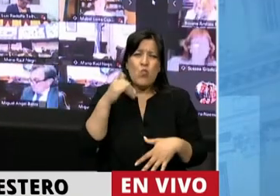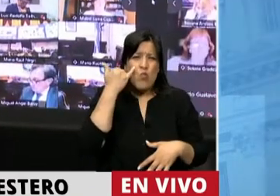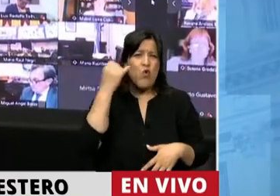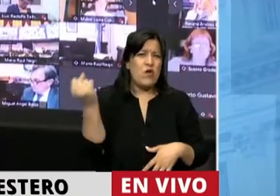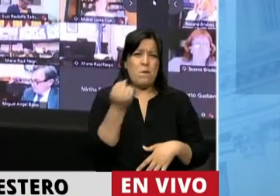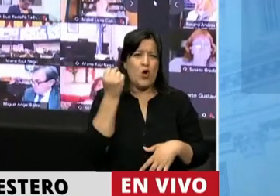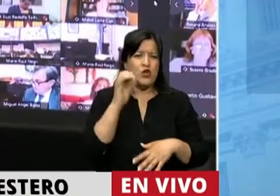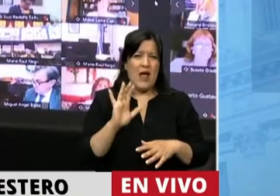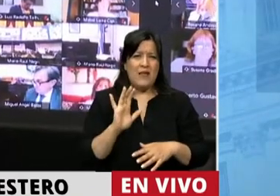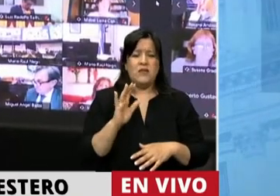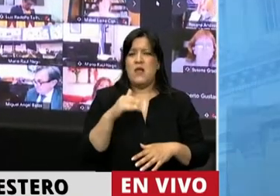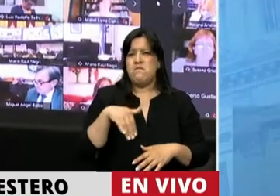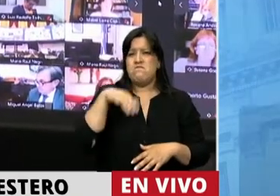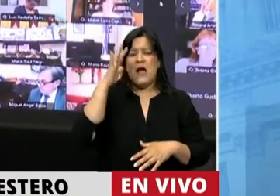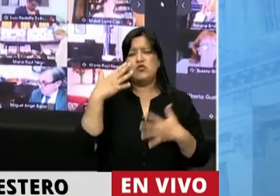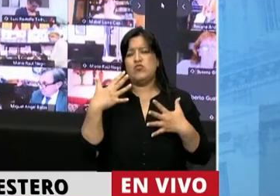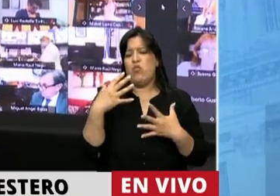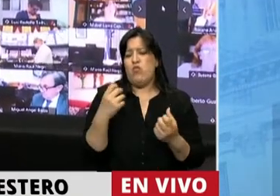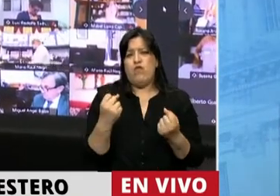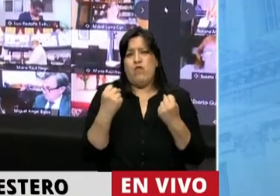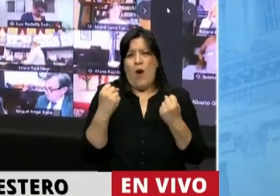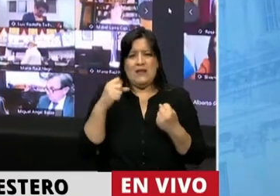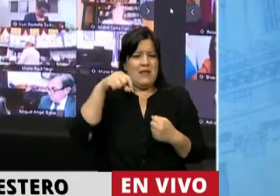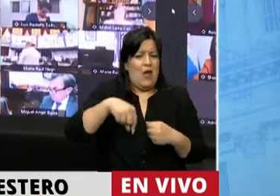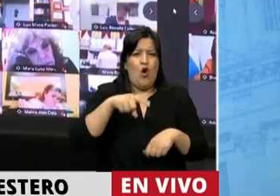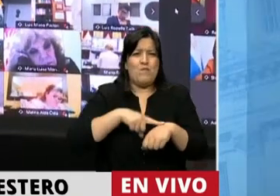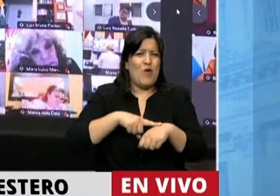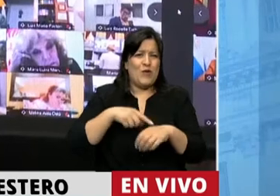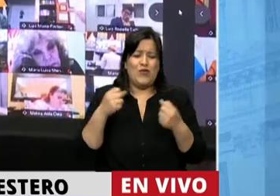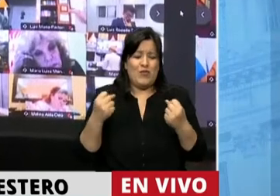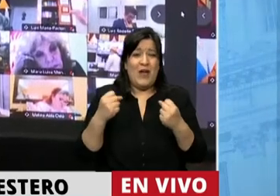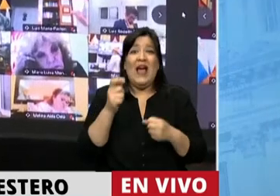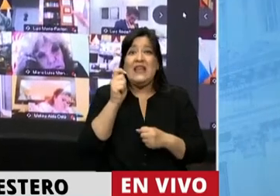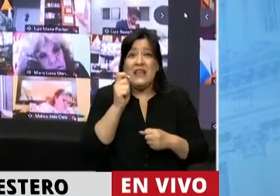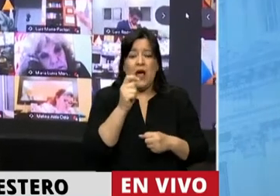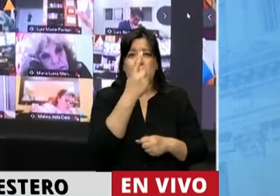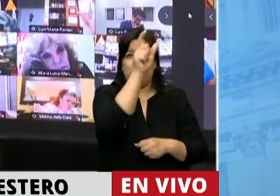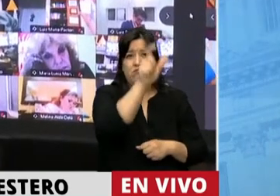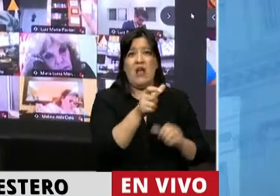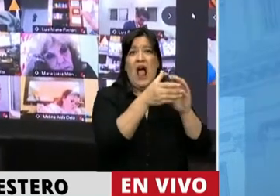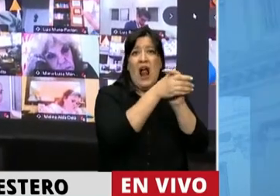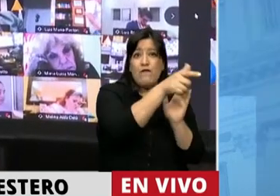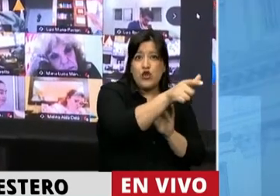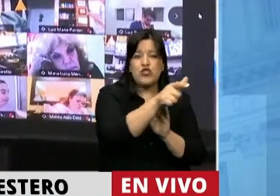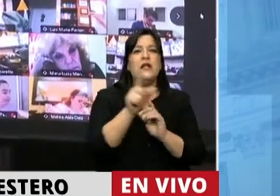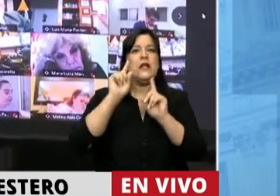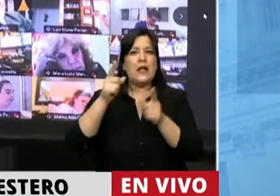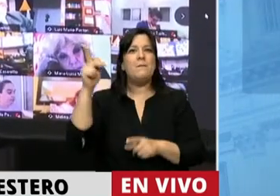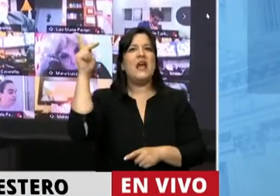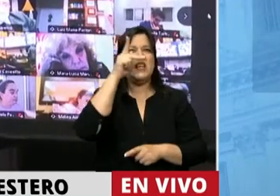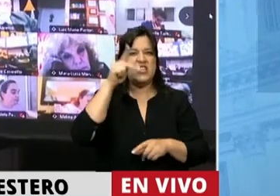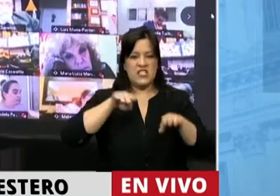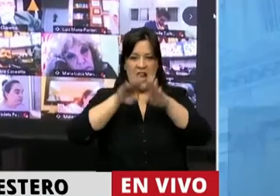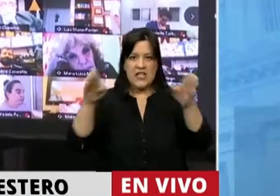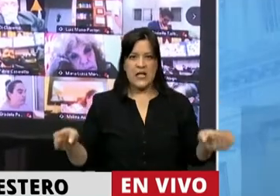símbolos de mayor envergadura que hay en estos tiempos. Estaba Raúl Alfonsín y estaba Néstor Kirchner en este escenario,